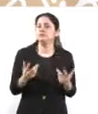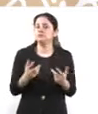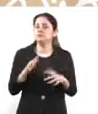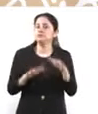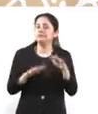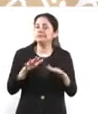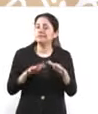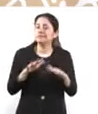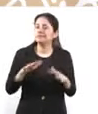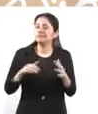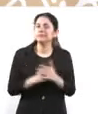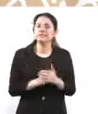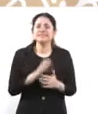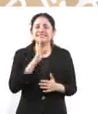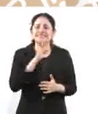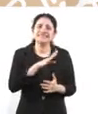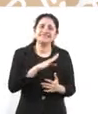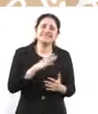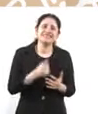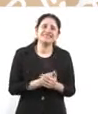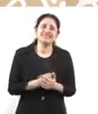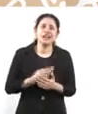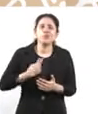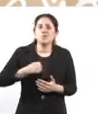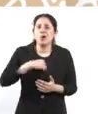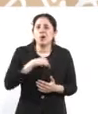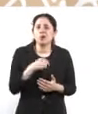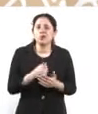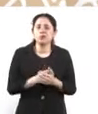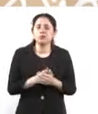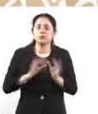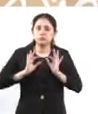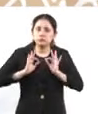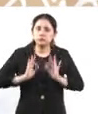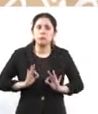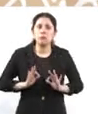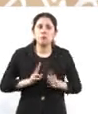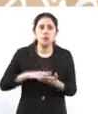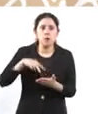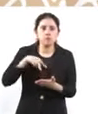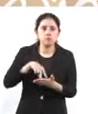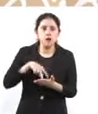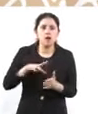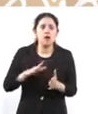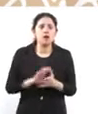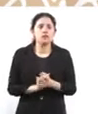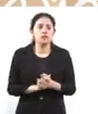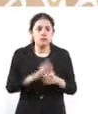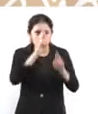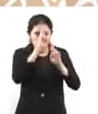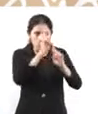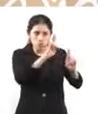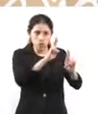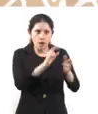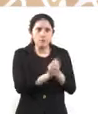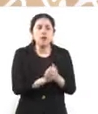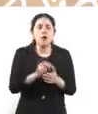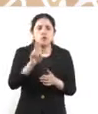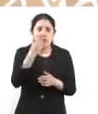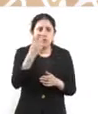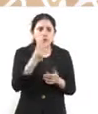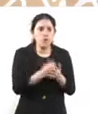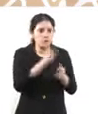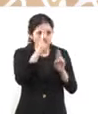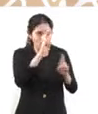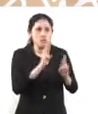Entonces, nosotros guardamos autonomía, guardamos respeto a la autonomía universitaria, pero además siempre